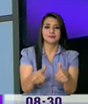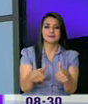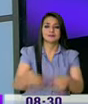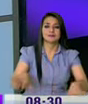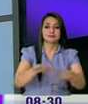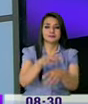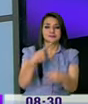distrito metropolitano.